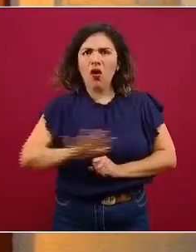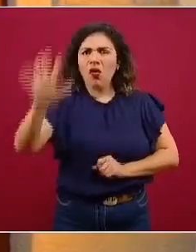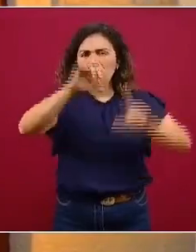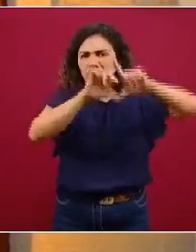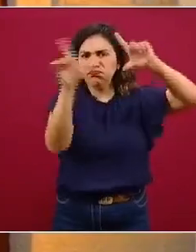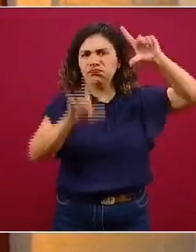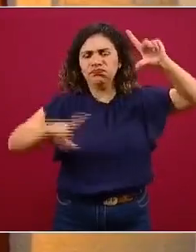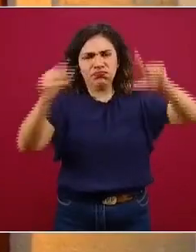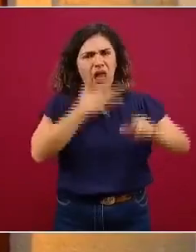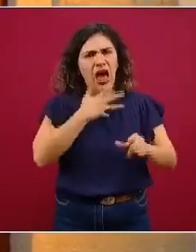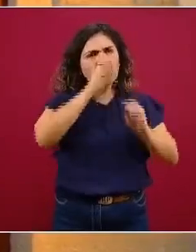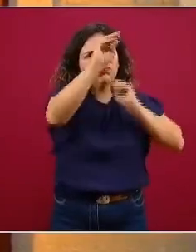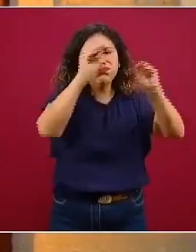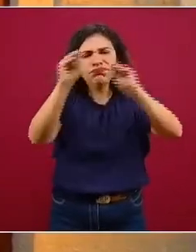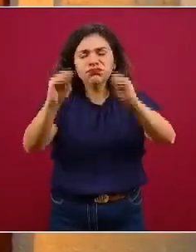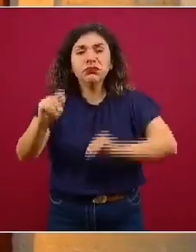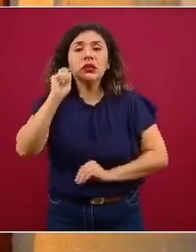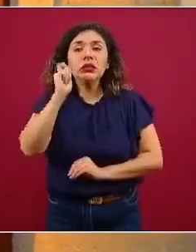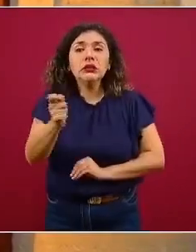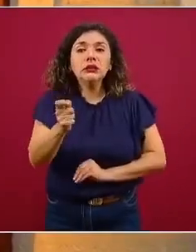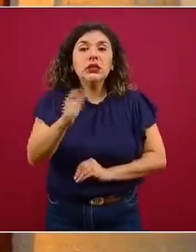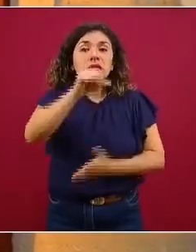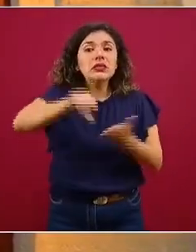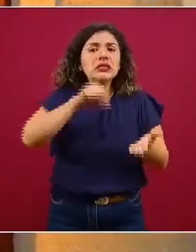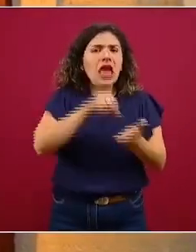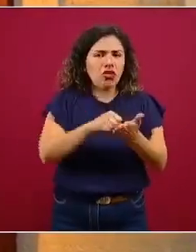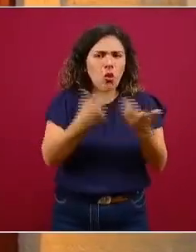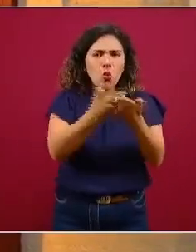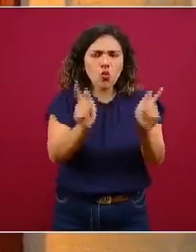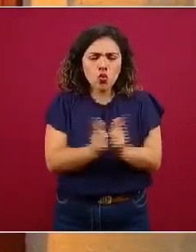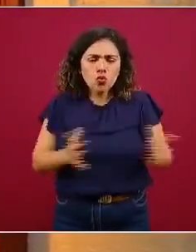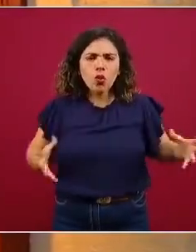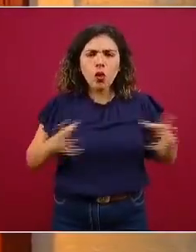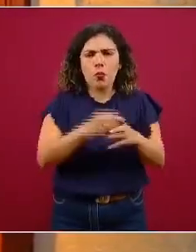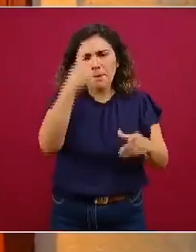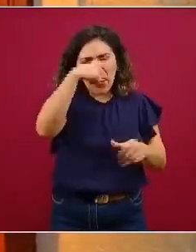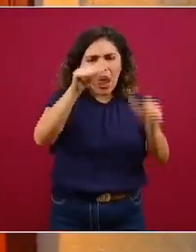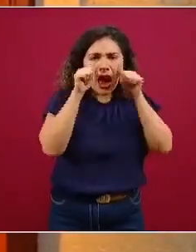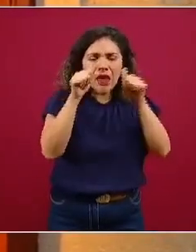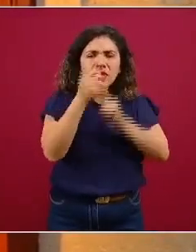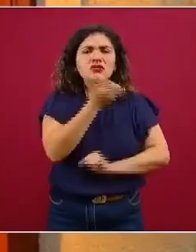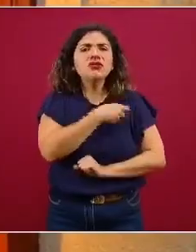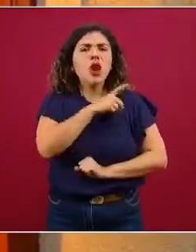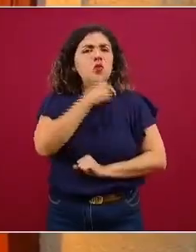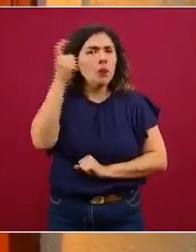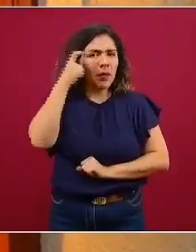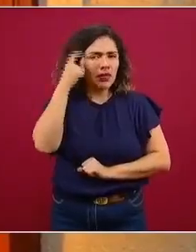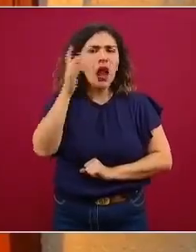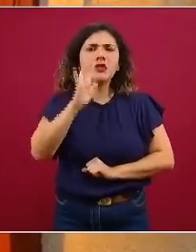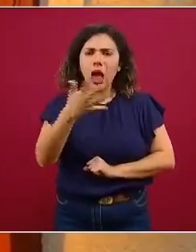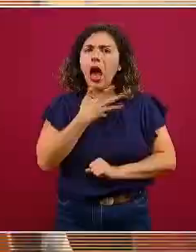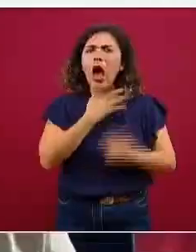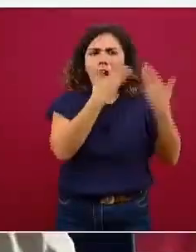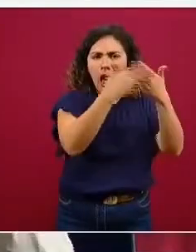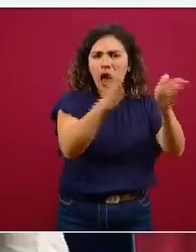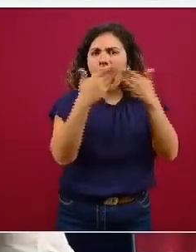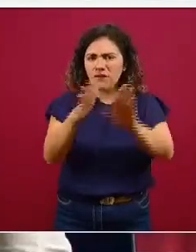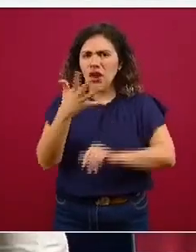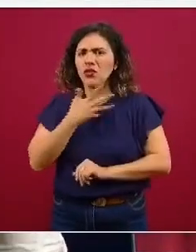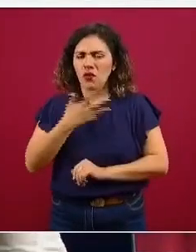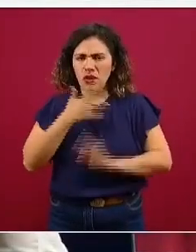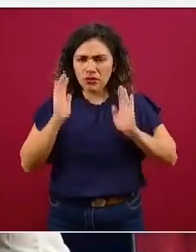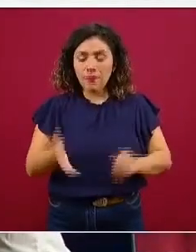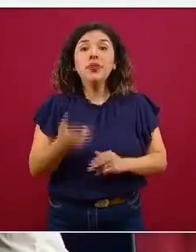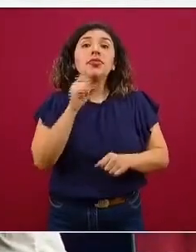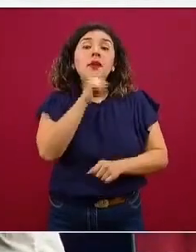el territorio, son centros comunitarios de salud mental que también ya se encuentran restablecidos los servicios. Y por